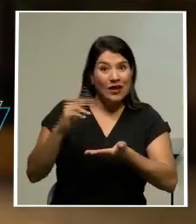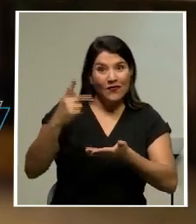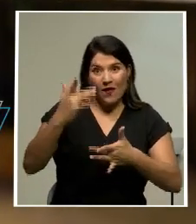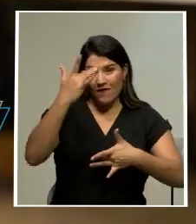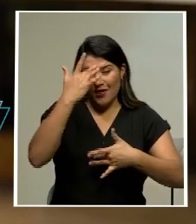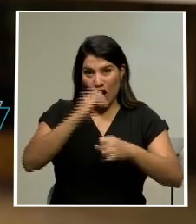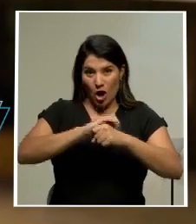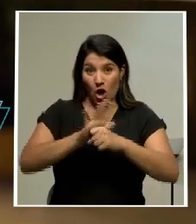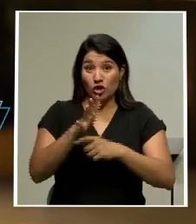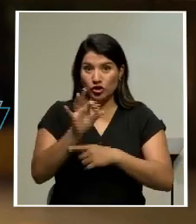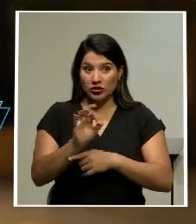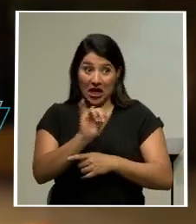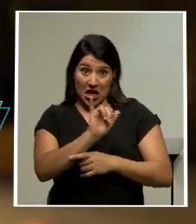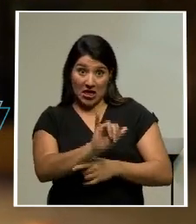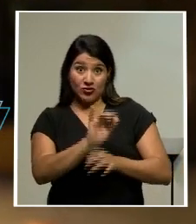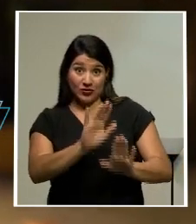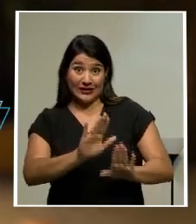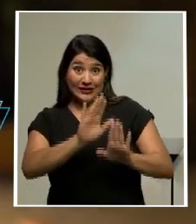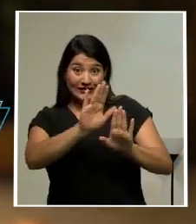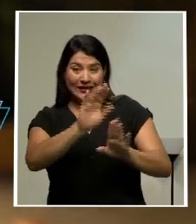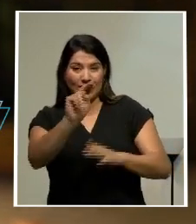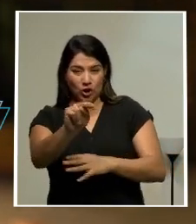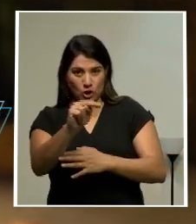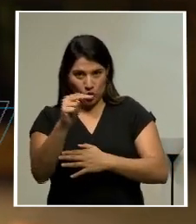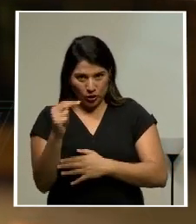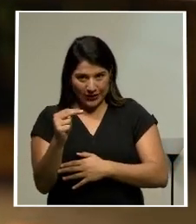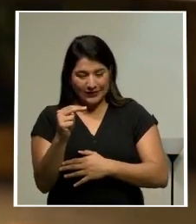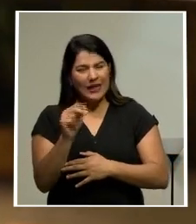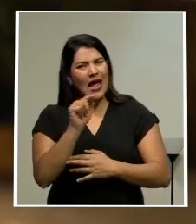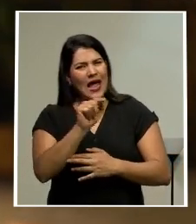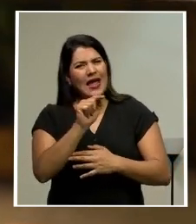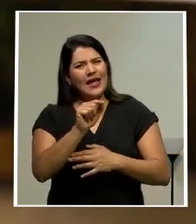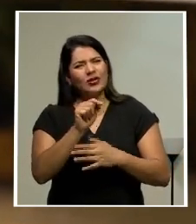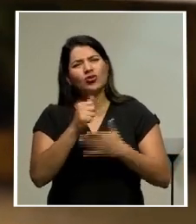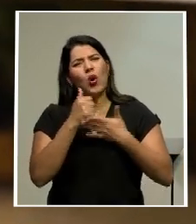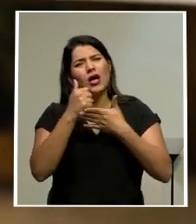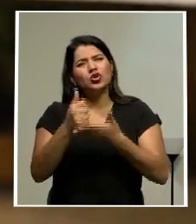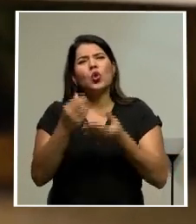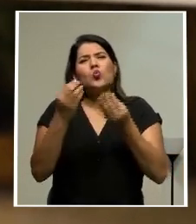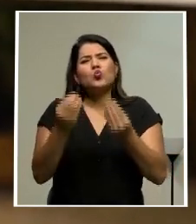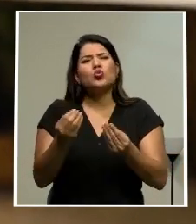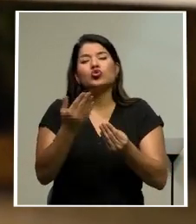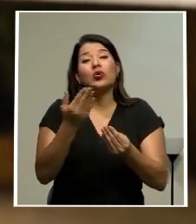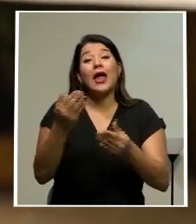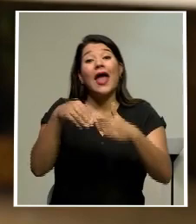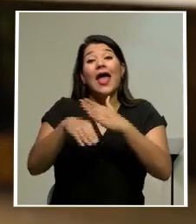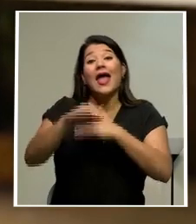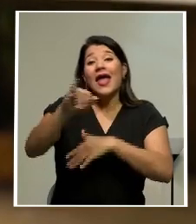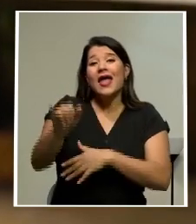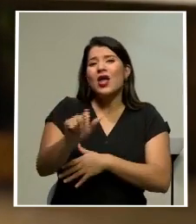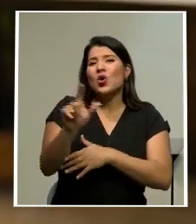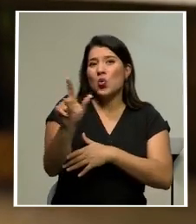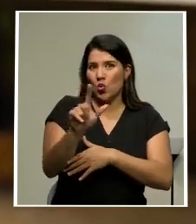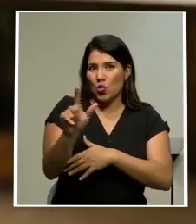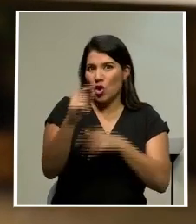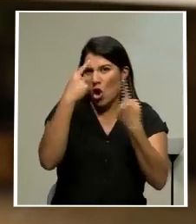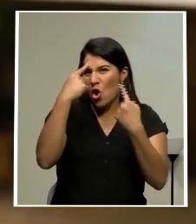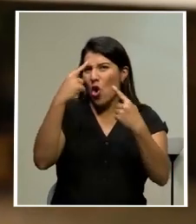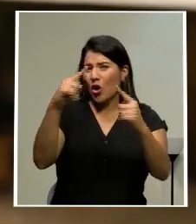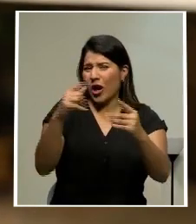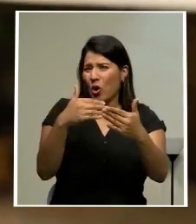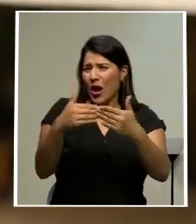Esta es una extraordinaria noticia, a lo cual ha contribuido mucho que en el mes de julio se pusieron casi un millón de vacunas,